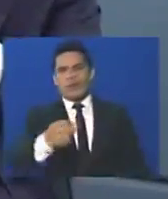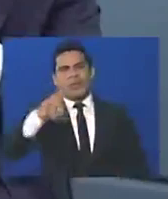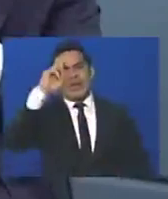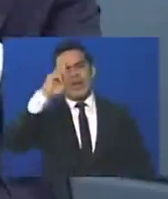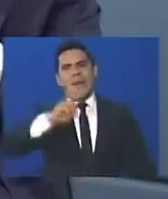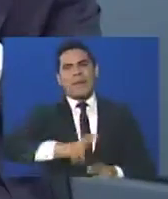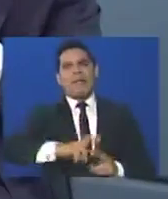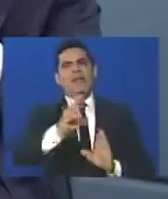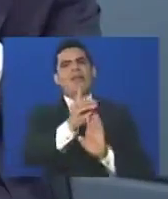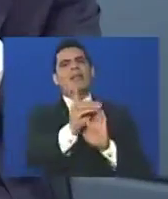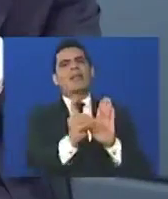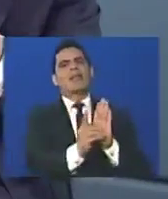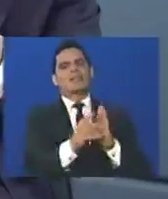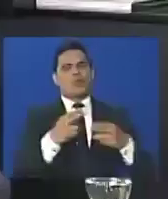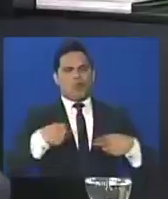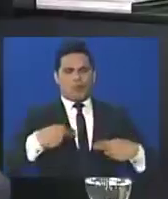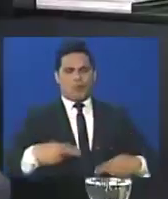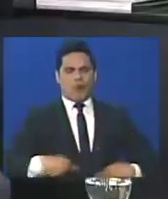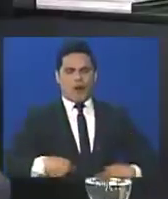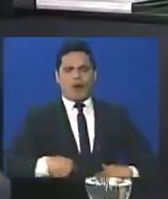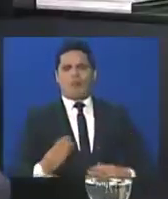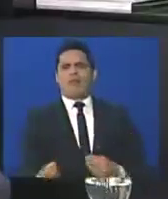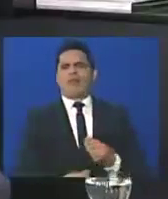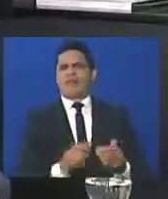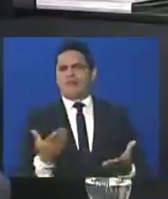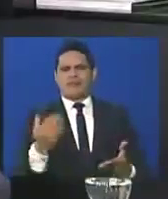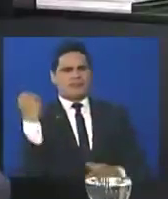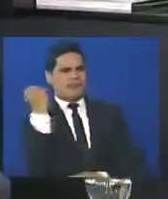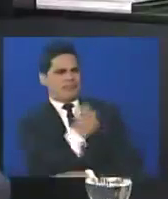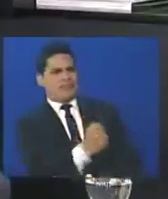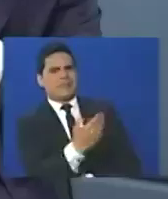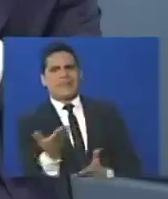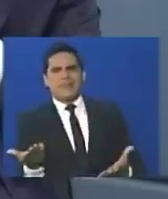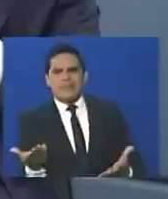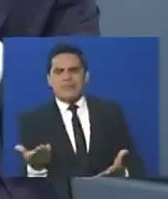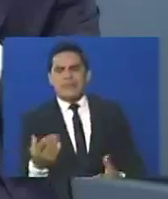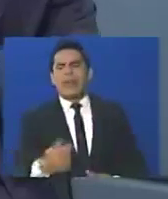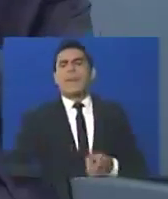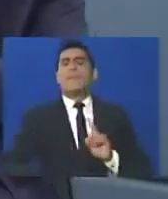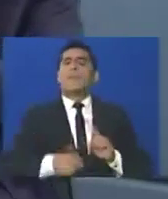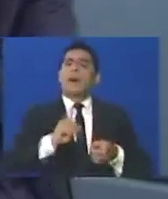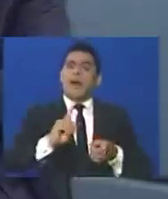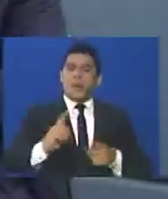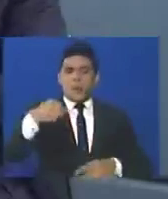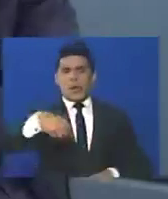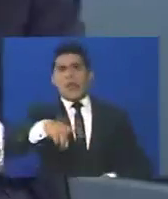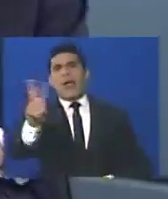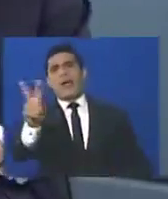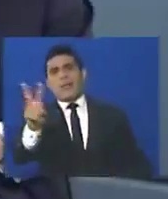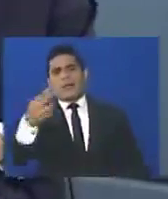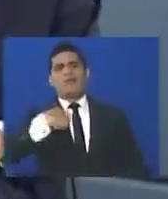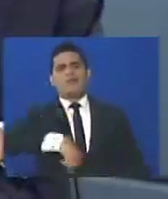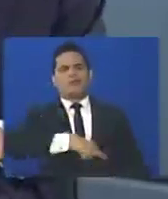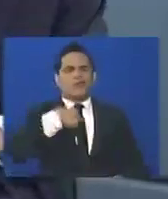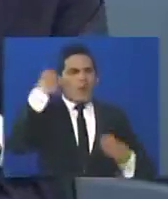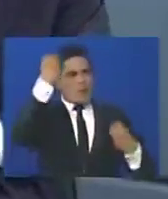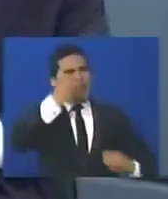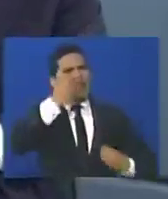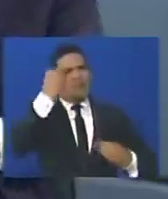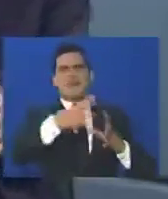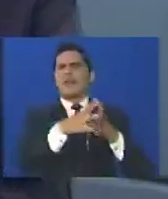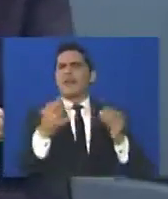derechos humanos son muy graves, además los asesinatos, pero hay algo que los venezolanos tenemos que reflexionar,